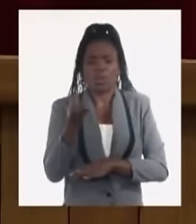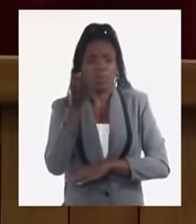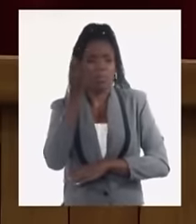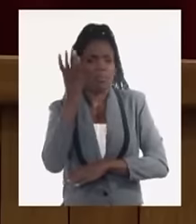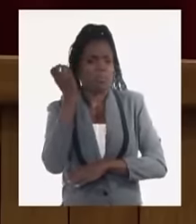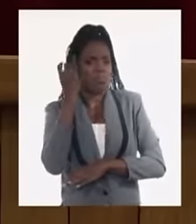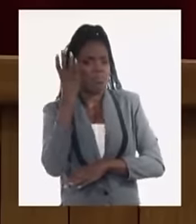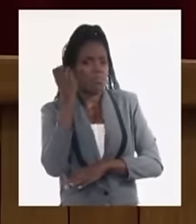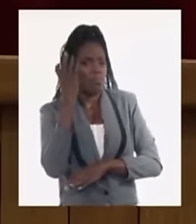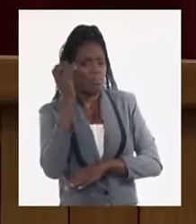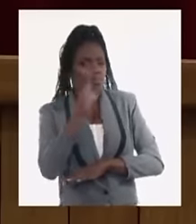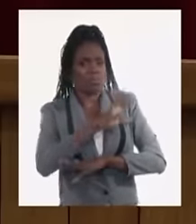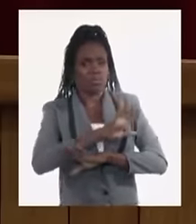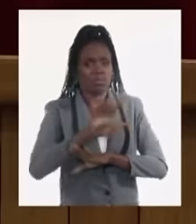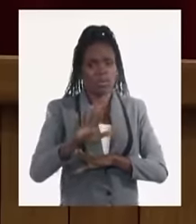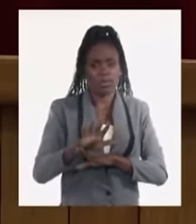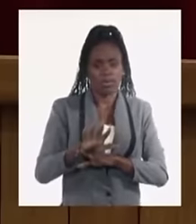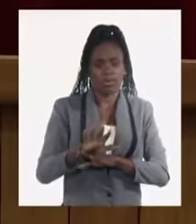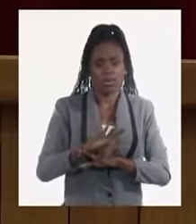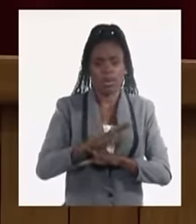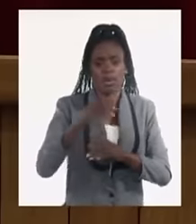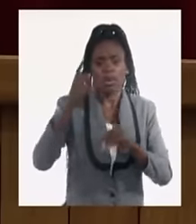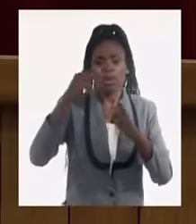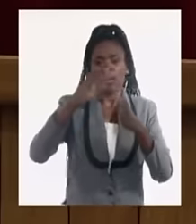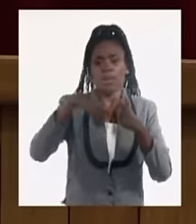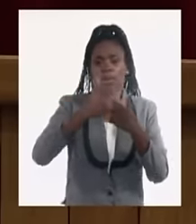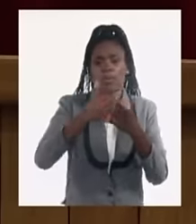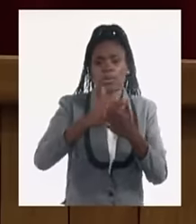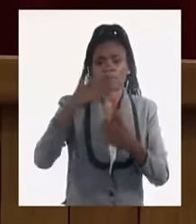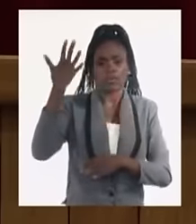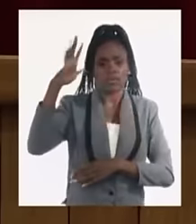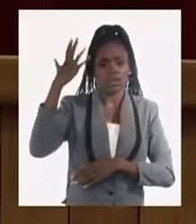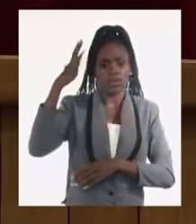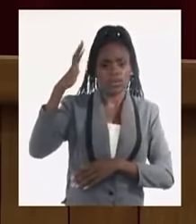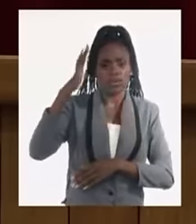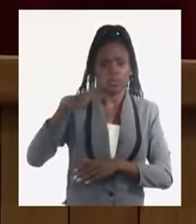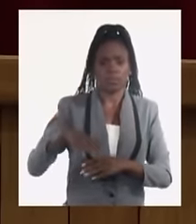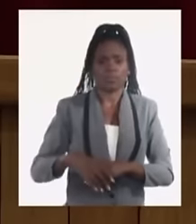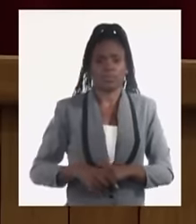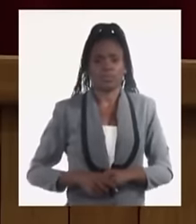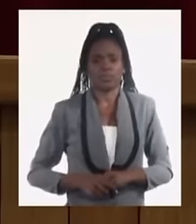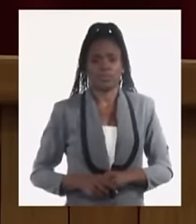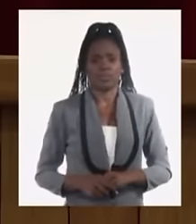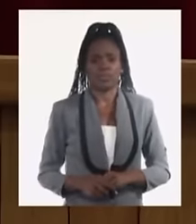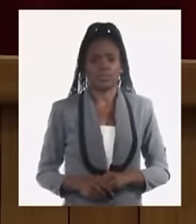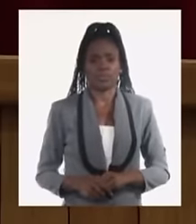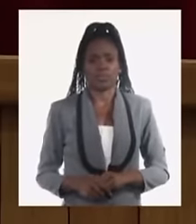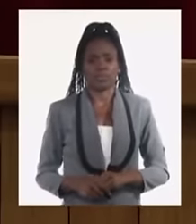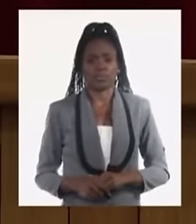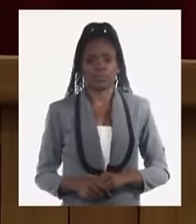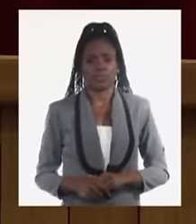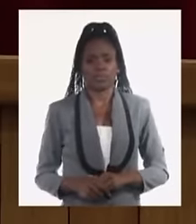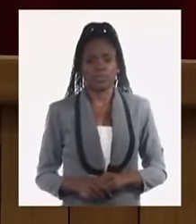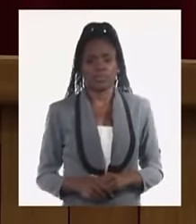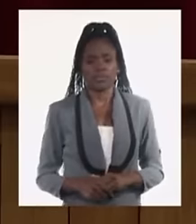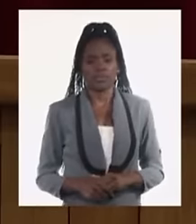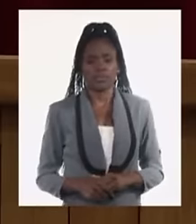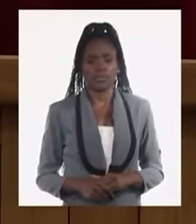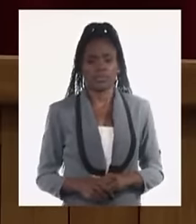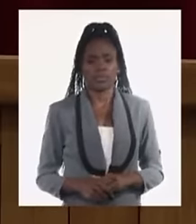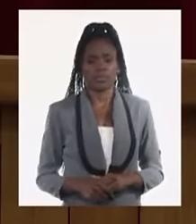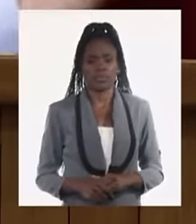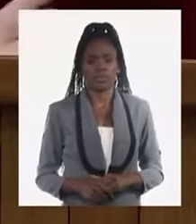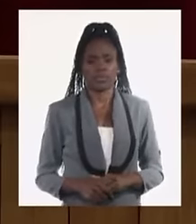entre diferentes empresas extranjeras, formas de gestión estatal que realmente se distorsionan y no